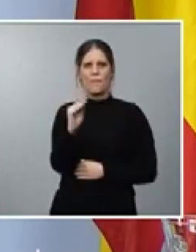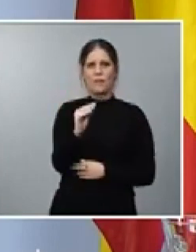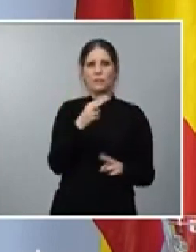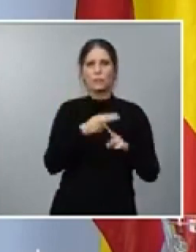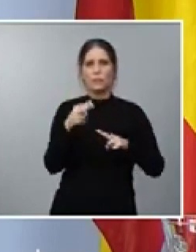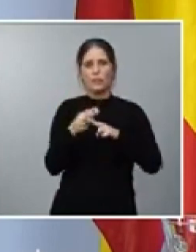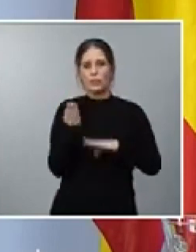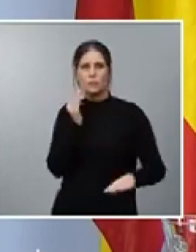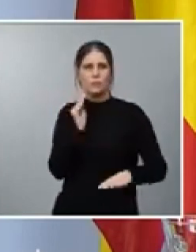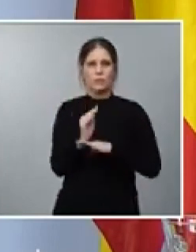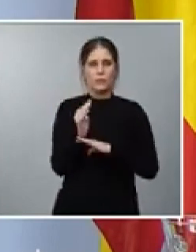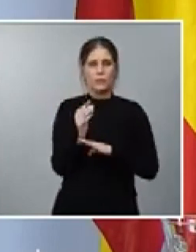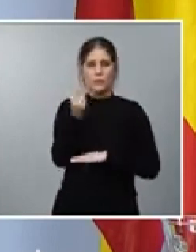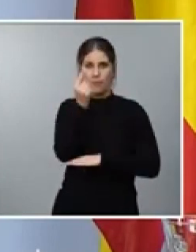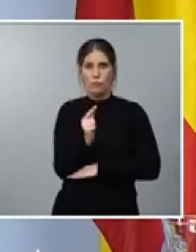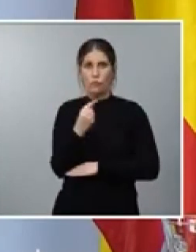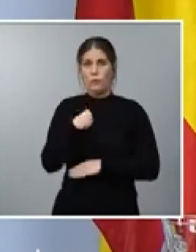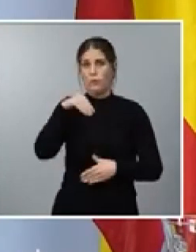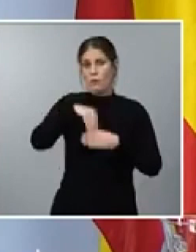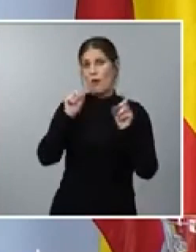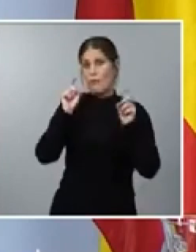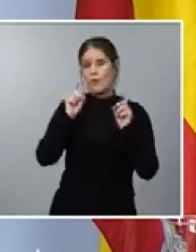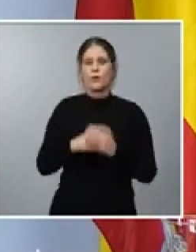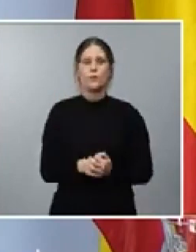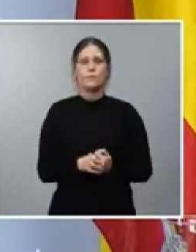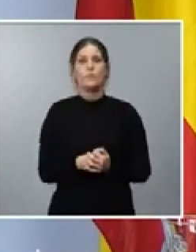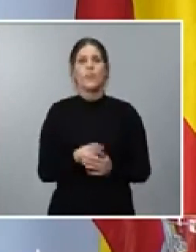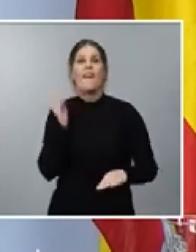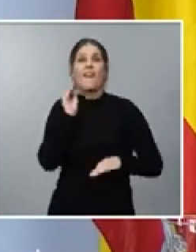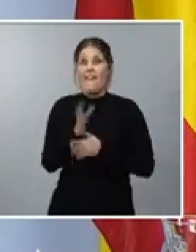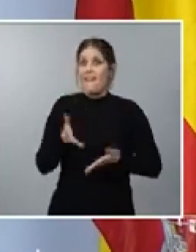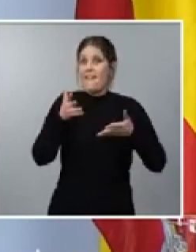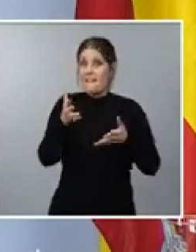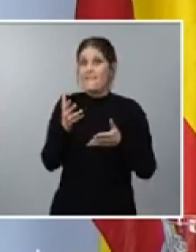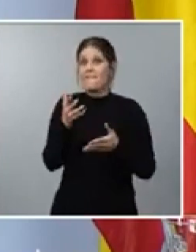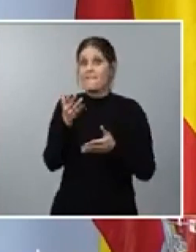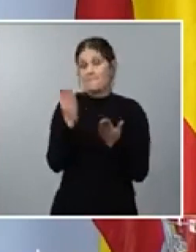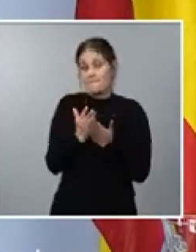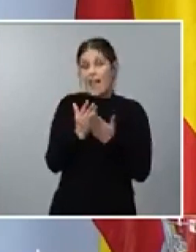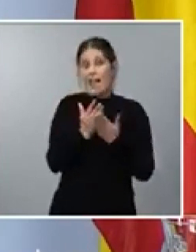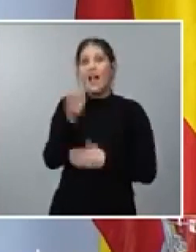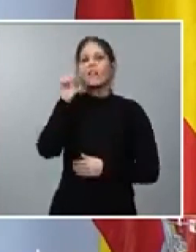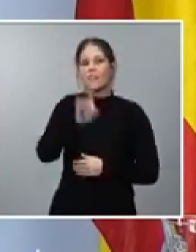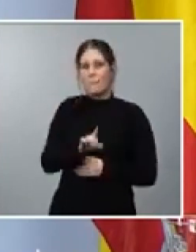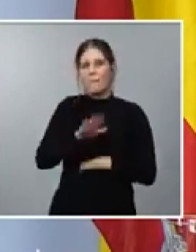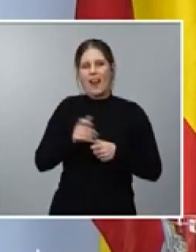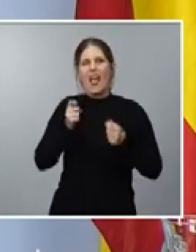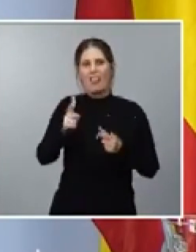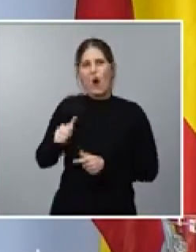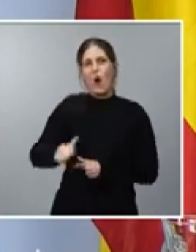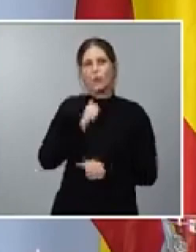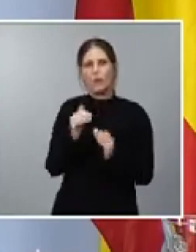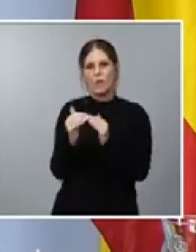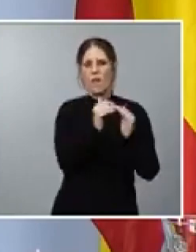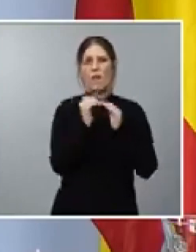presupuestarias en esta materia. Igualmente, las becas son fundamentales para garantizar la igualdad de oportunidades.